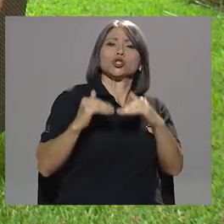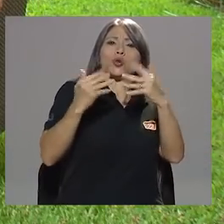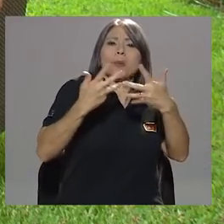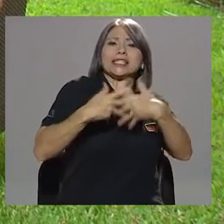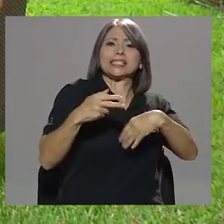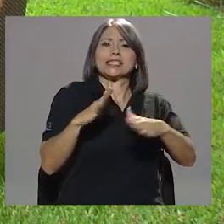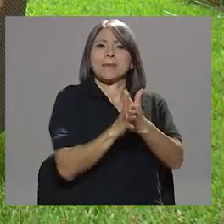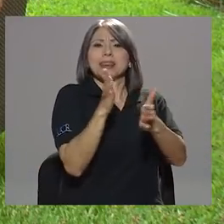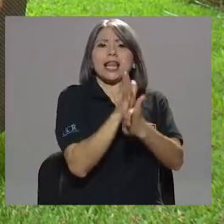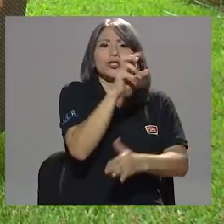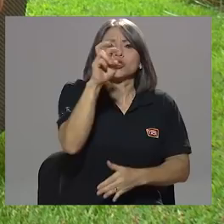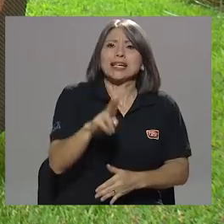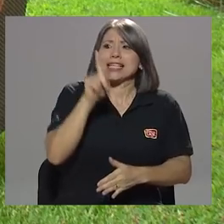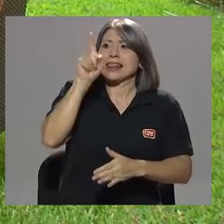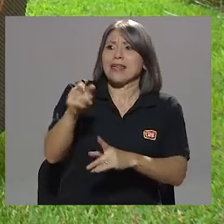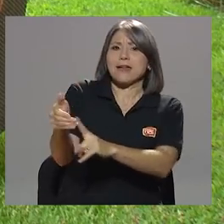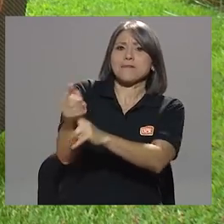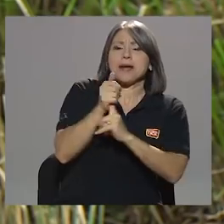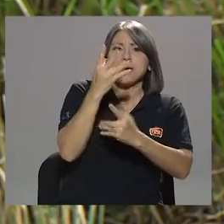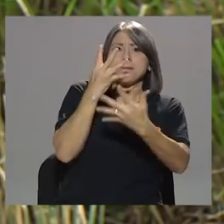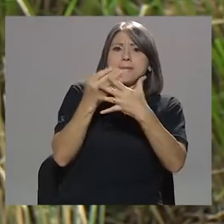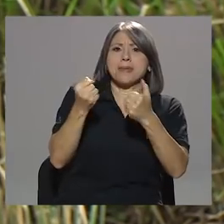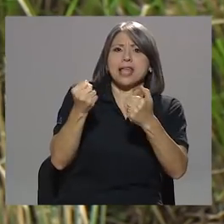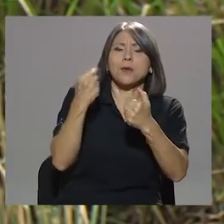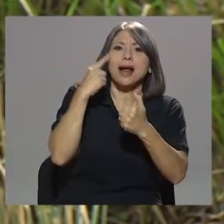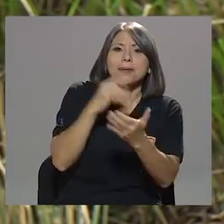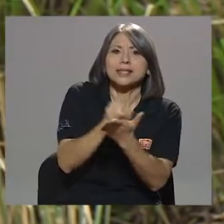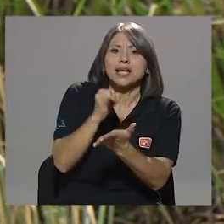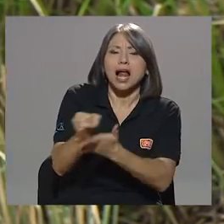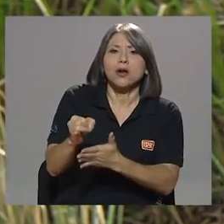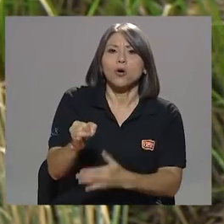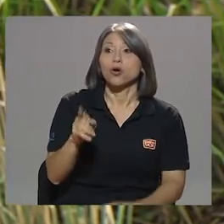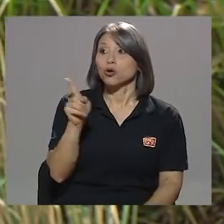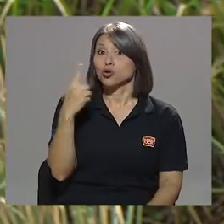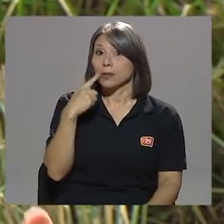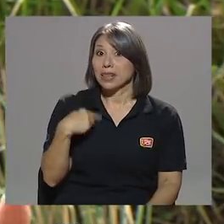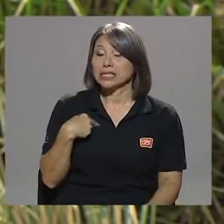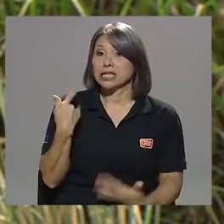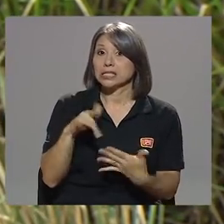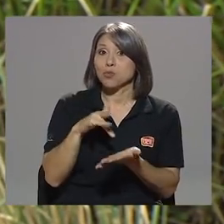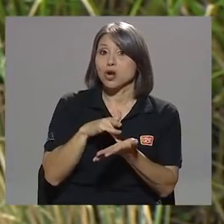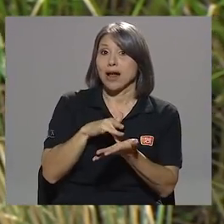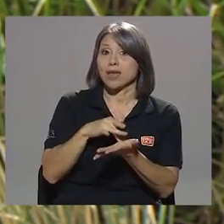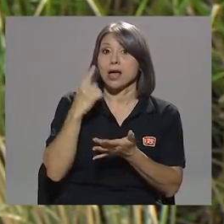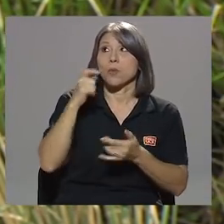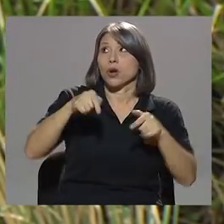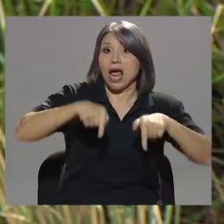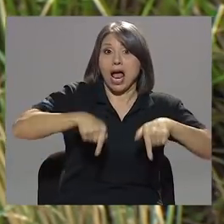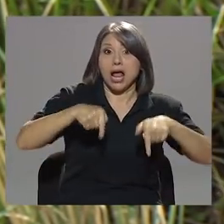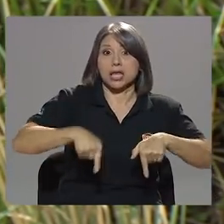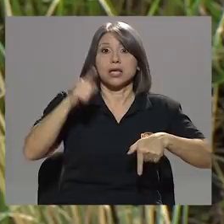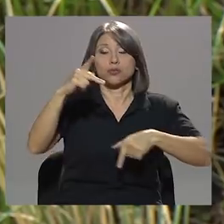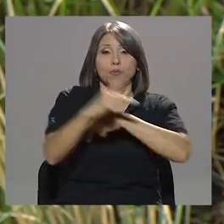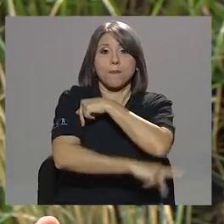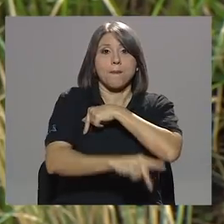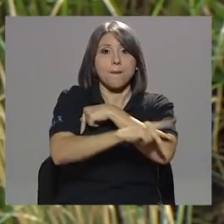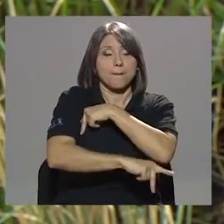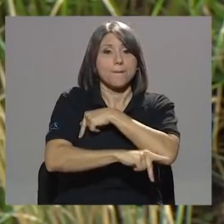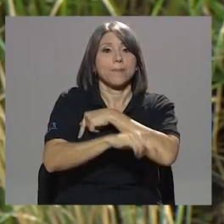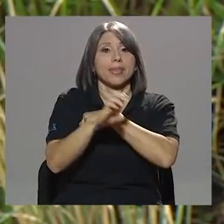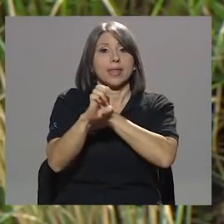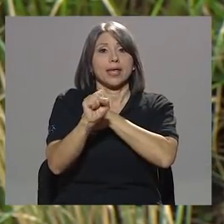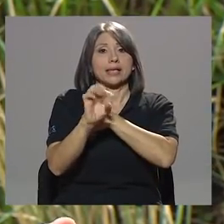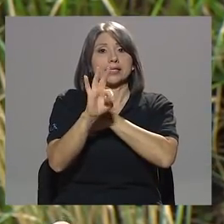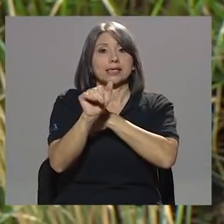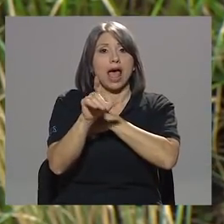que meterlo preso para investigarlo. Lo que usted me dice es muy grave, porque estamos en un Estado de Derecho. En un Estado